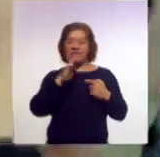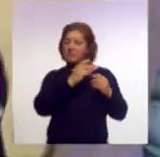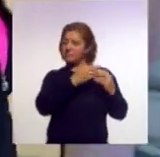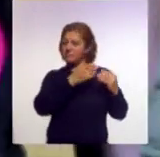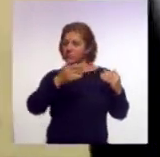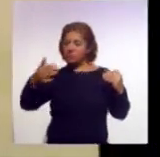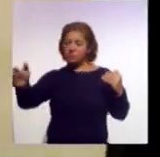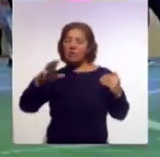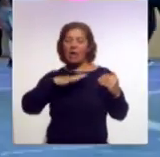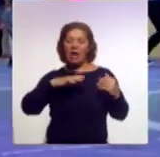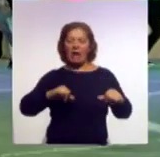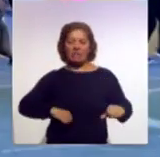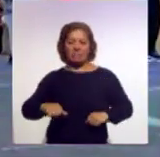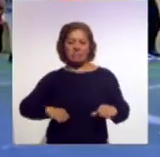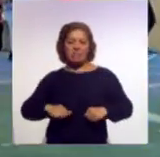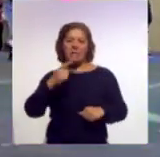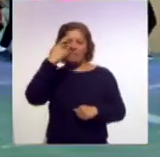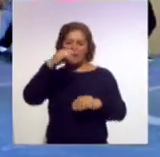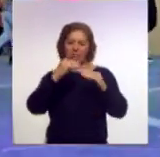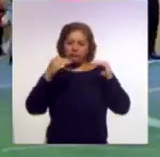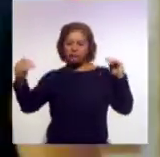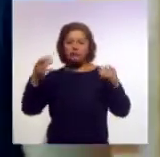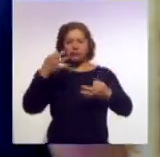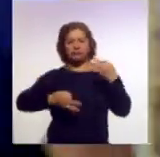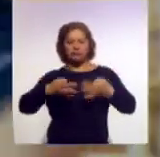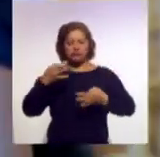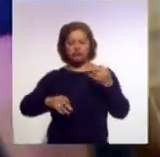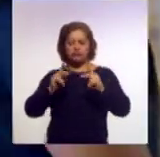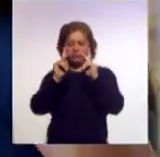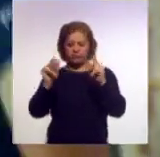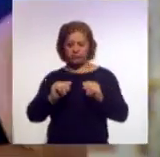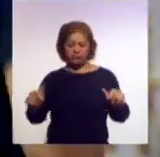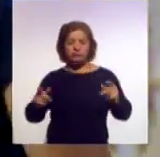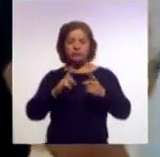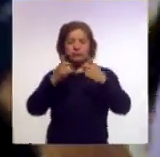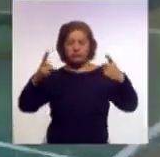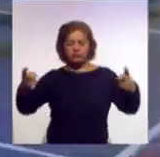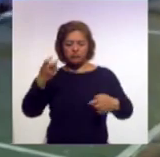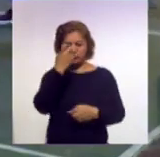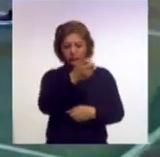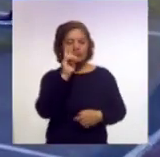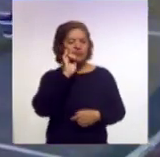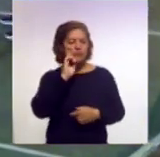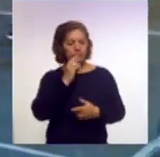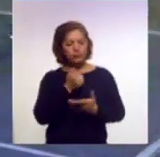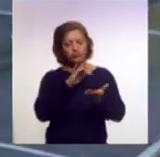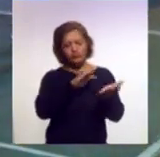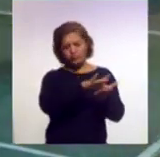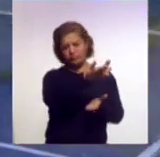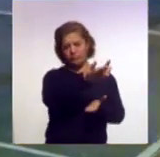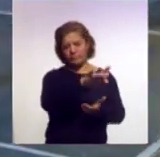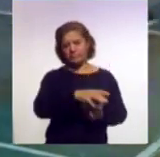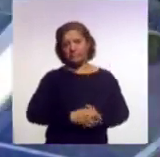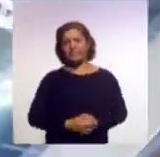actividad en pro de la igualdad la justicia la paz y el desarrollo hacia este sector de la población